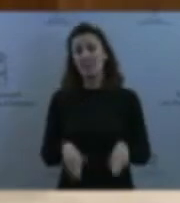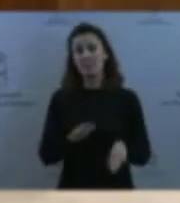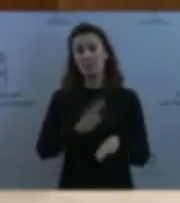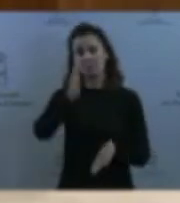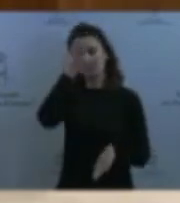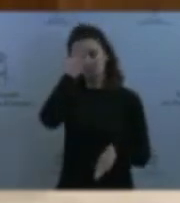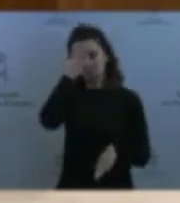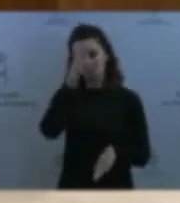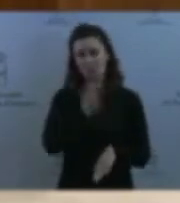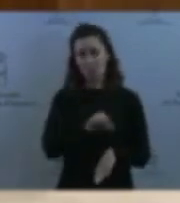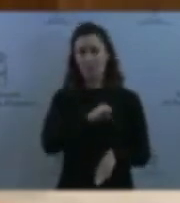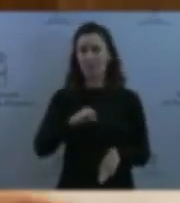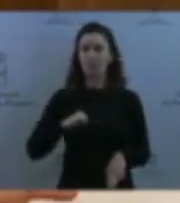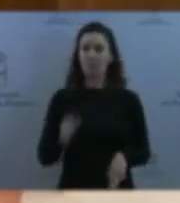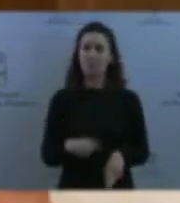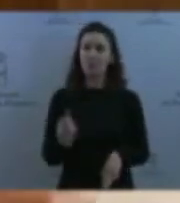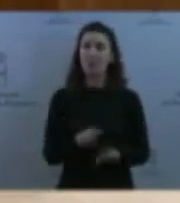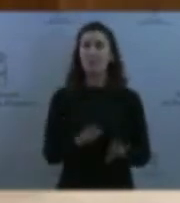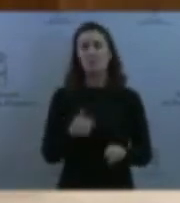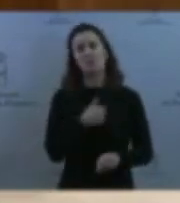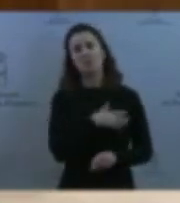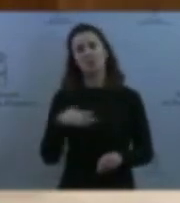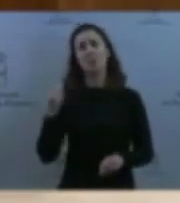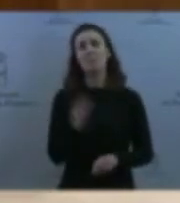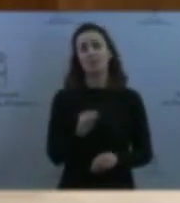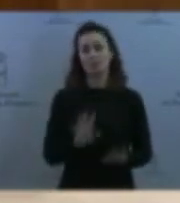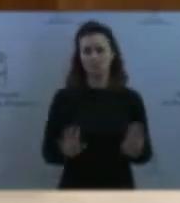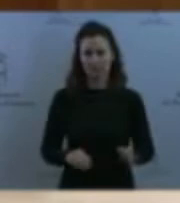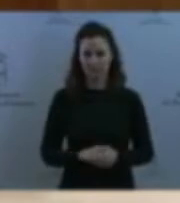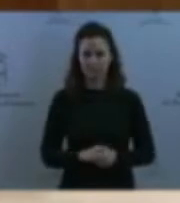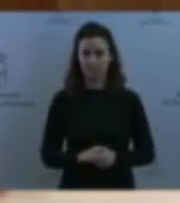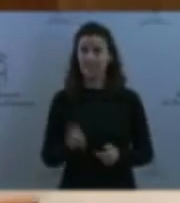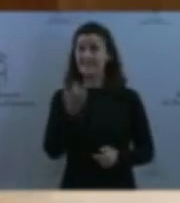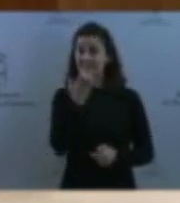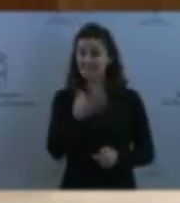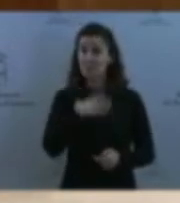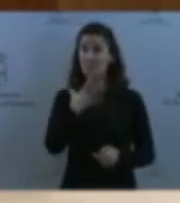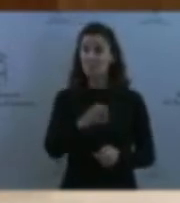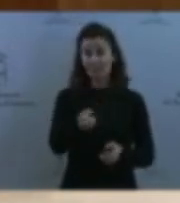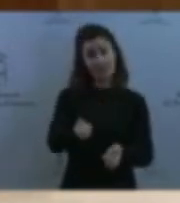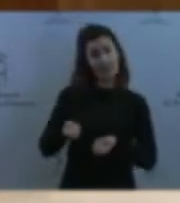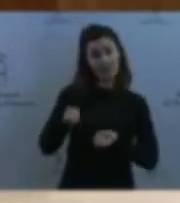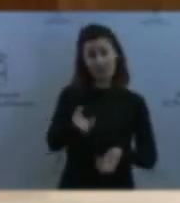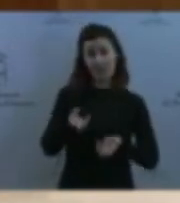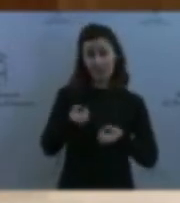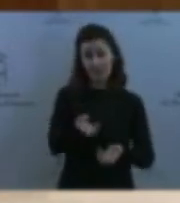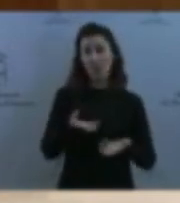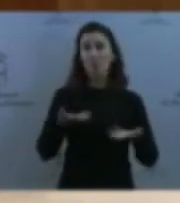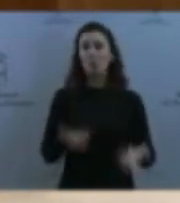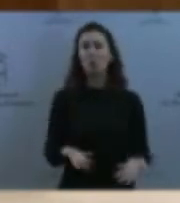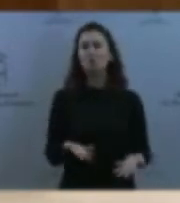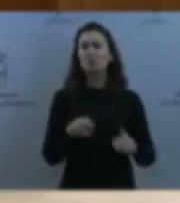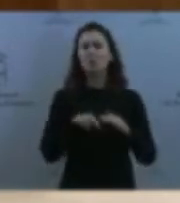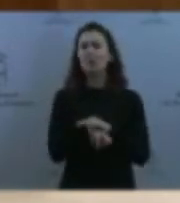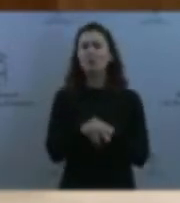preguntarle si nos puede informar a través de qué tipo de recursos se va a hacer,